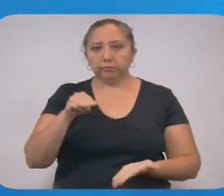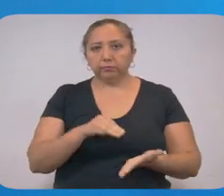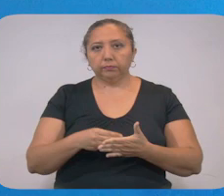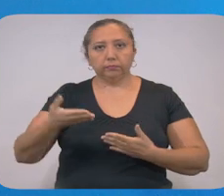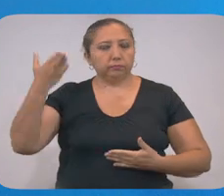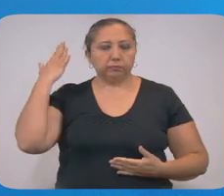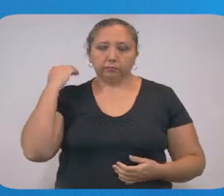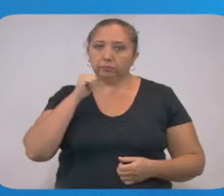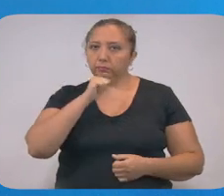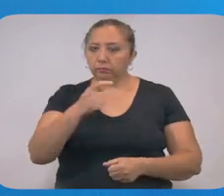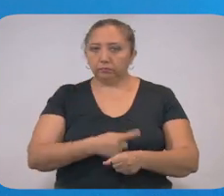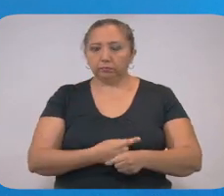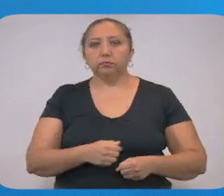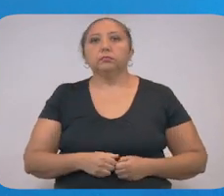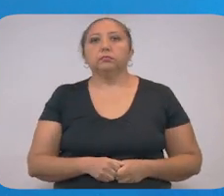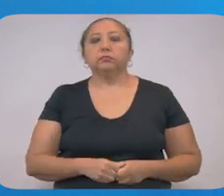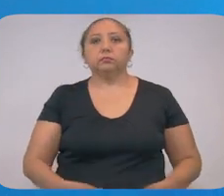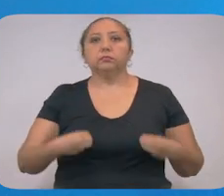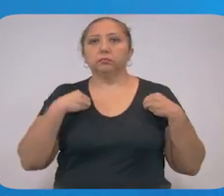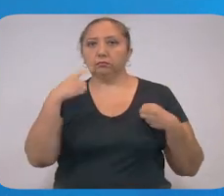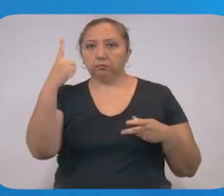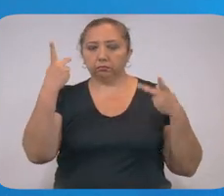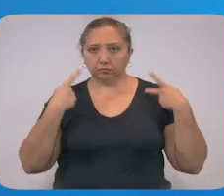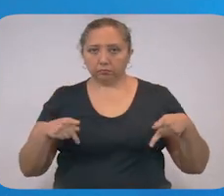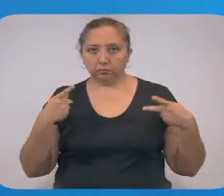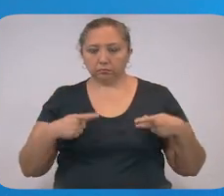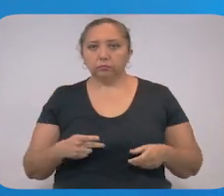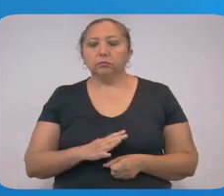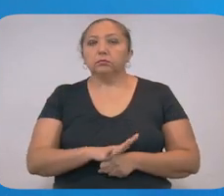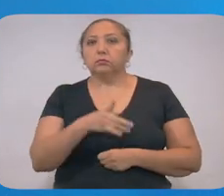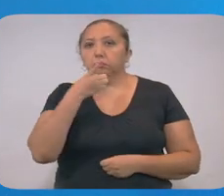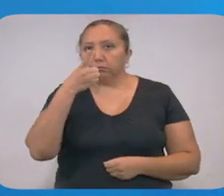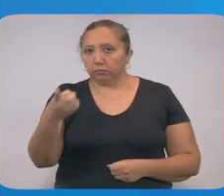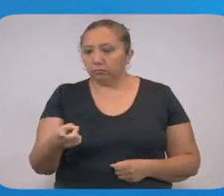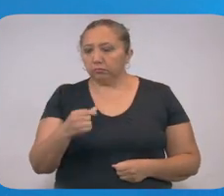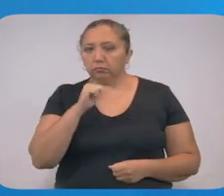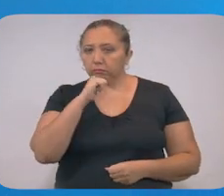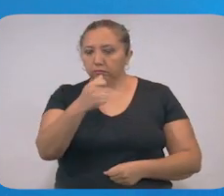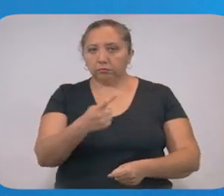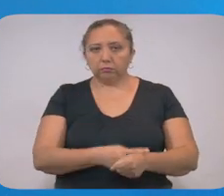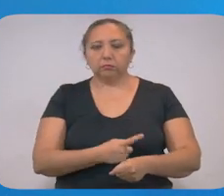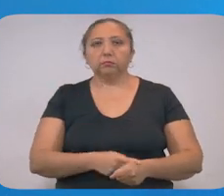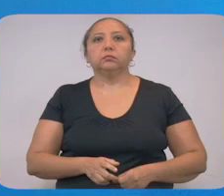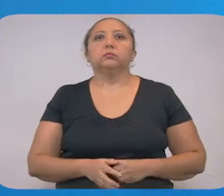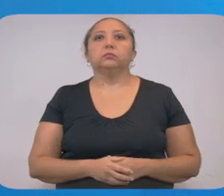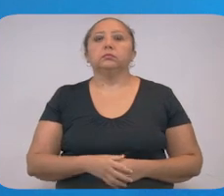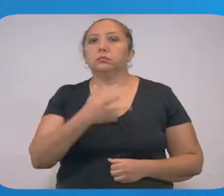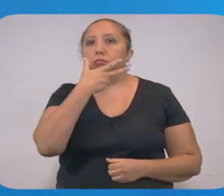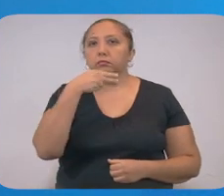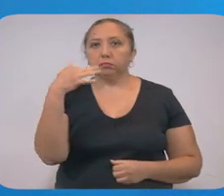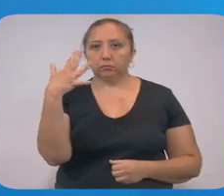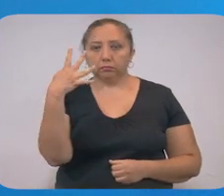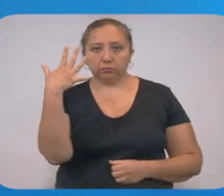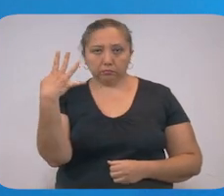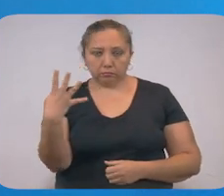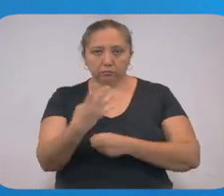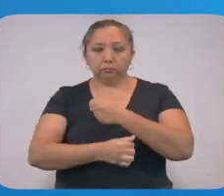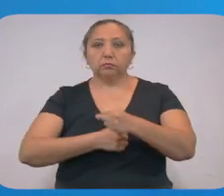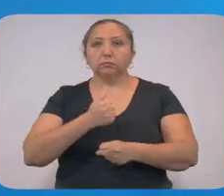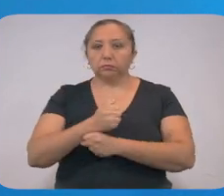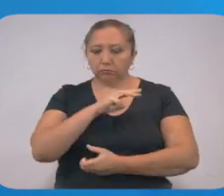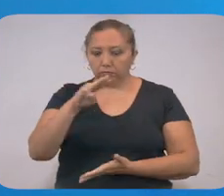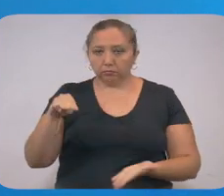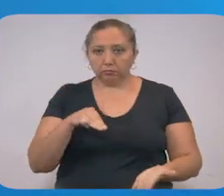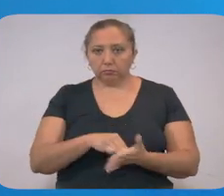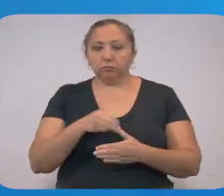sin antecedentes de enfermedades previas, vivía con una persona, la cual se reporta asintomática. Hombre de 54 años de